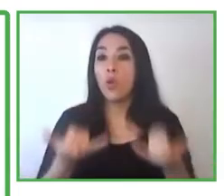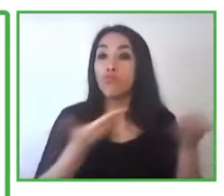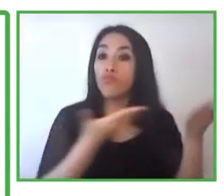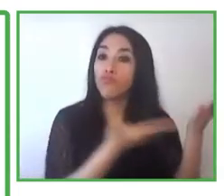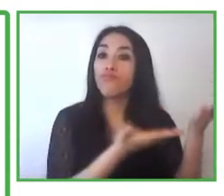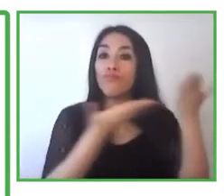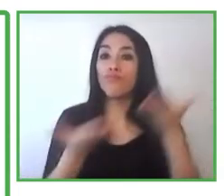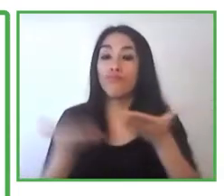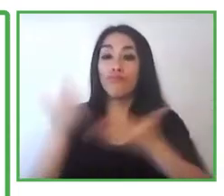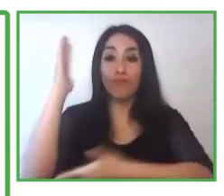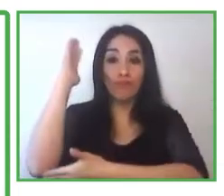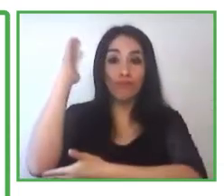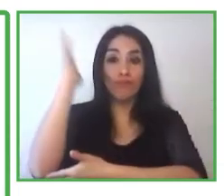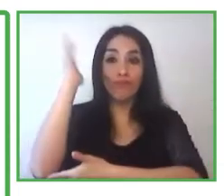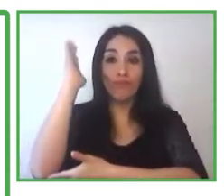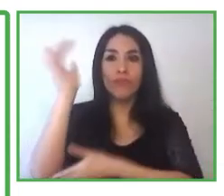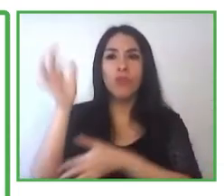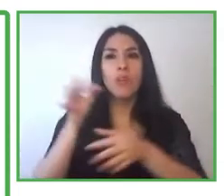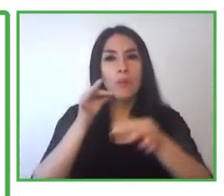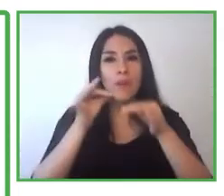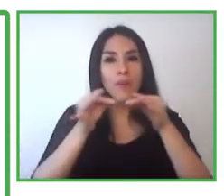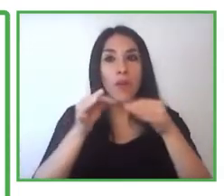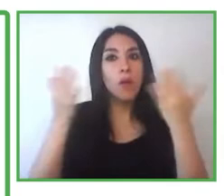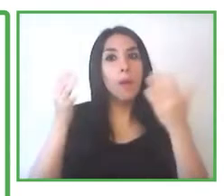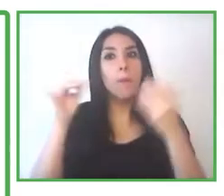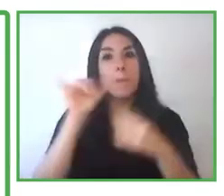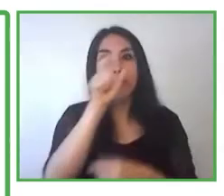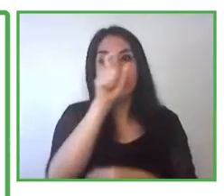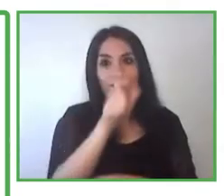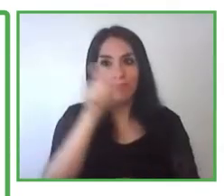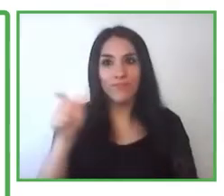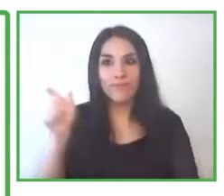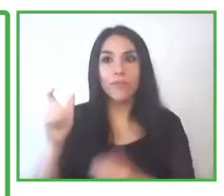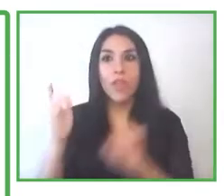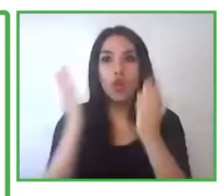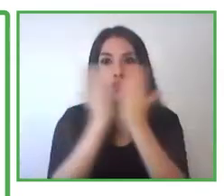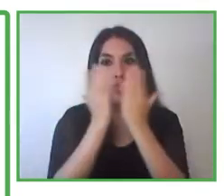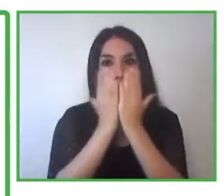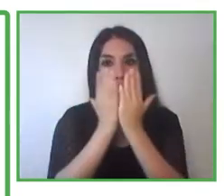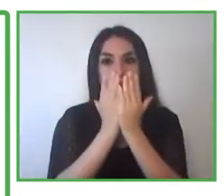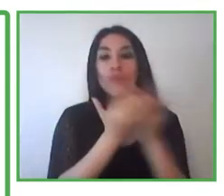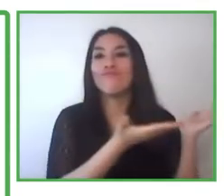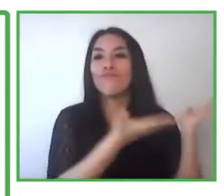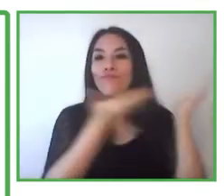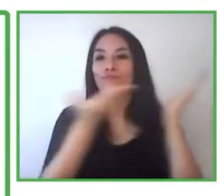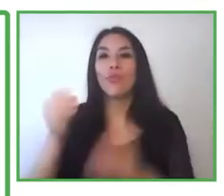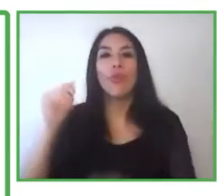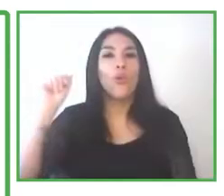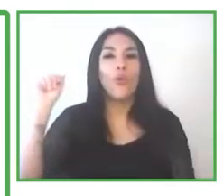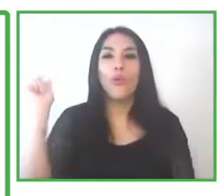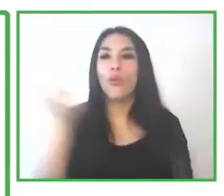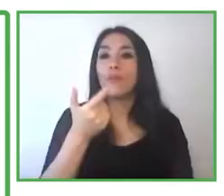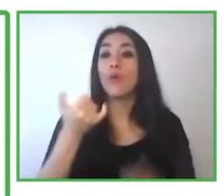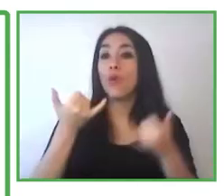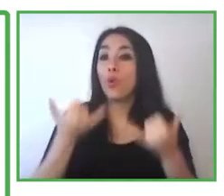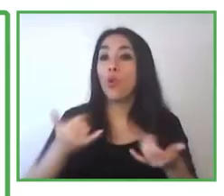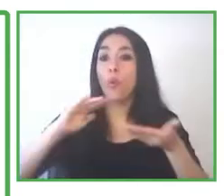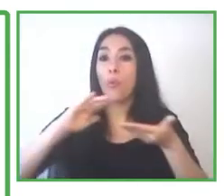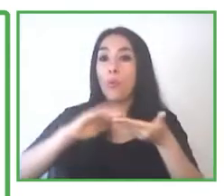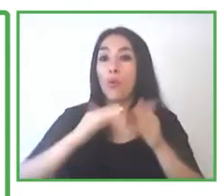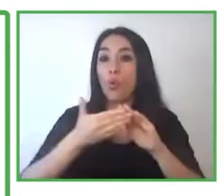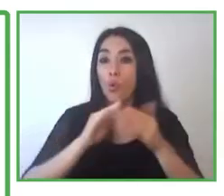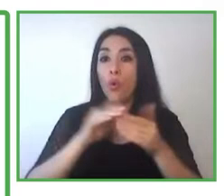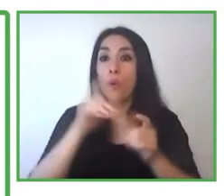programa Zero Project Impact Transfer. Una comunidad que crece cada año y ha ido cambiando el mundo de la discapacidad